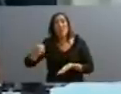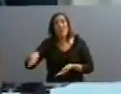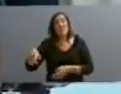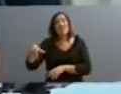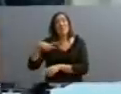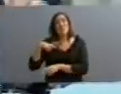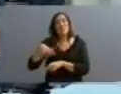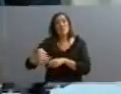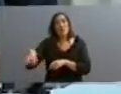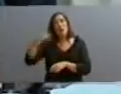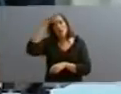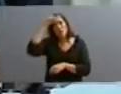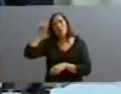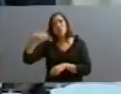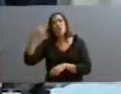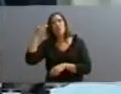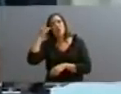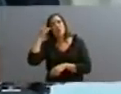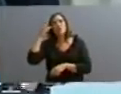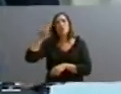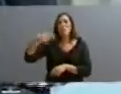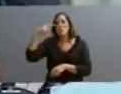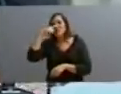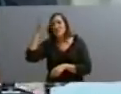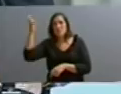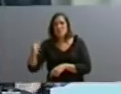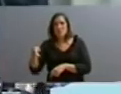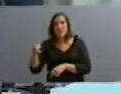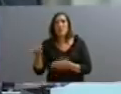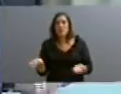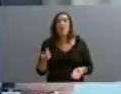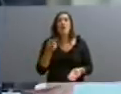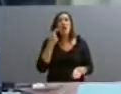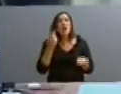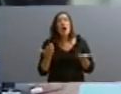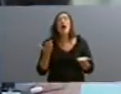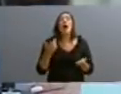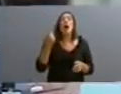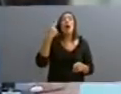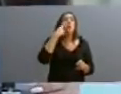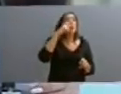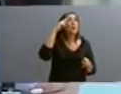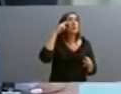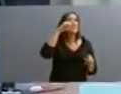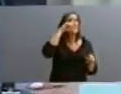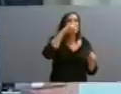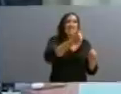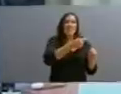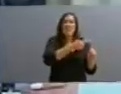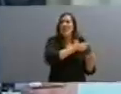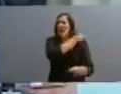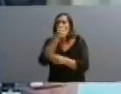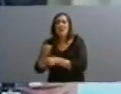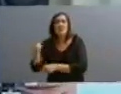del 12,2%, 8,7%. Pero lo que es importante, de 1976 en adelante, este es el único gobierno